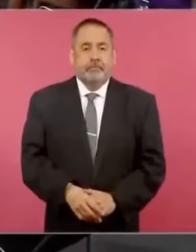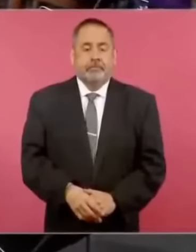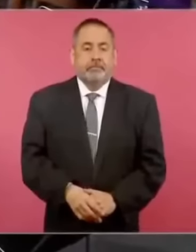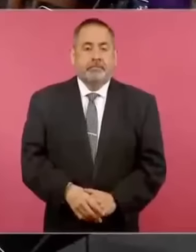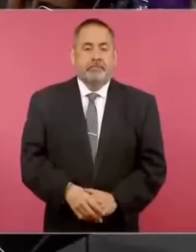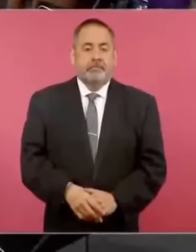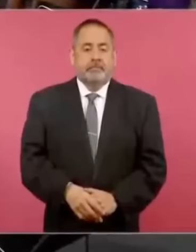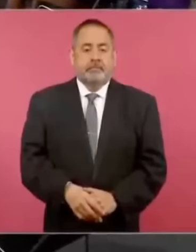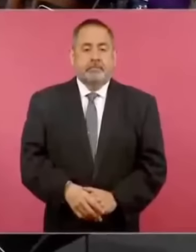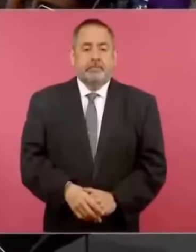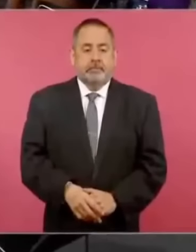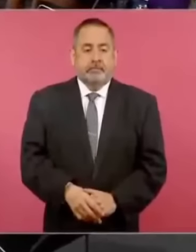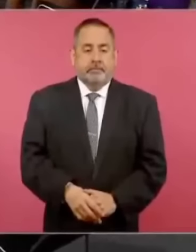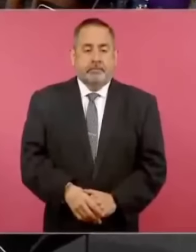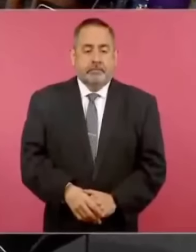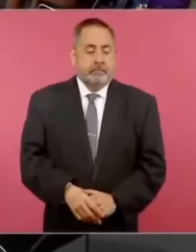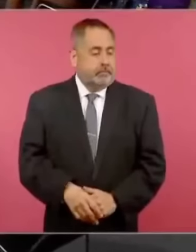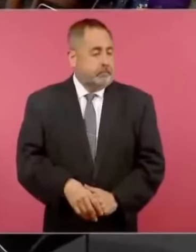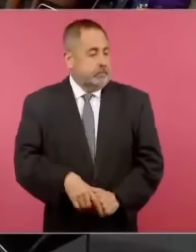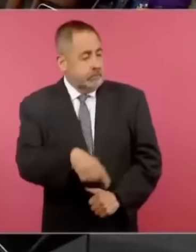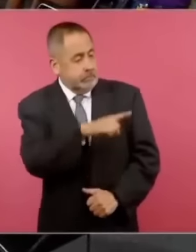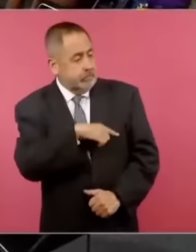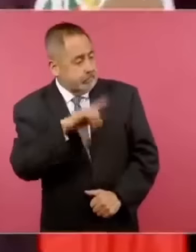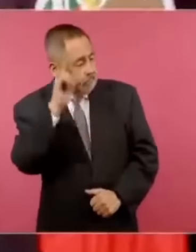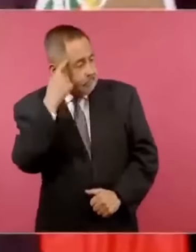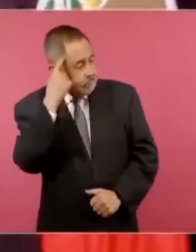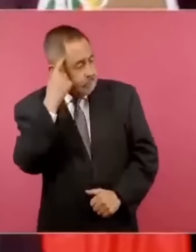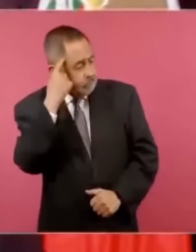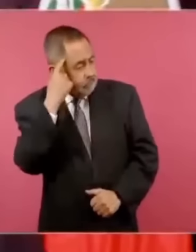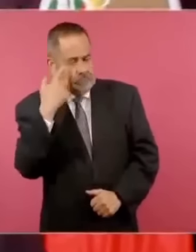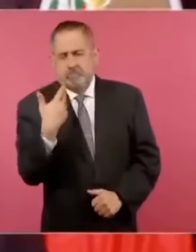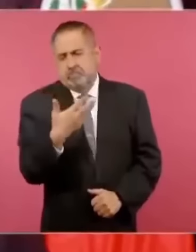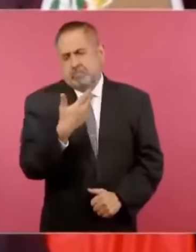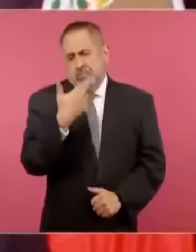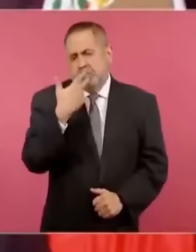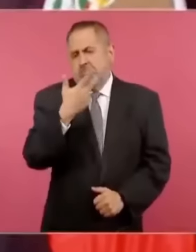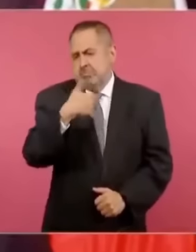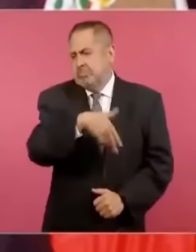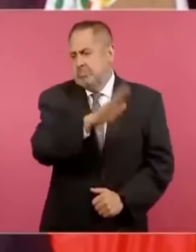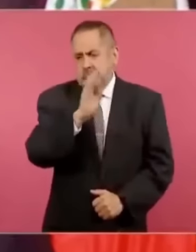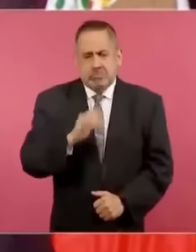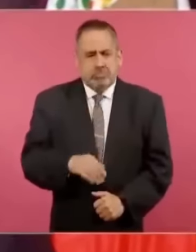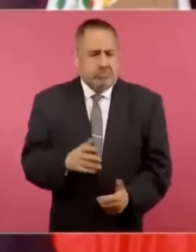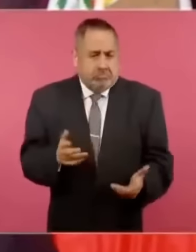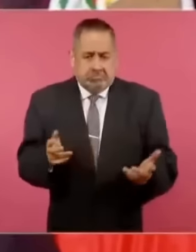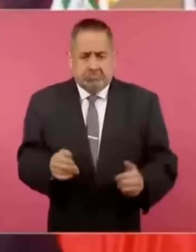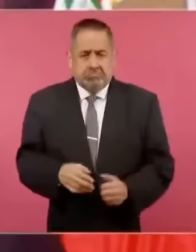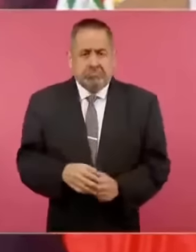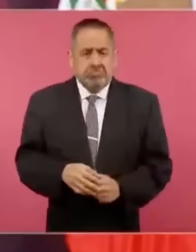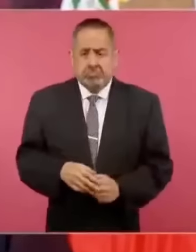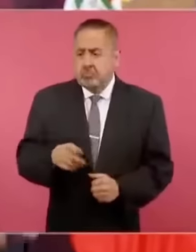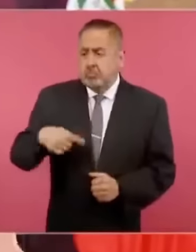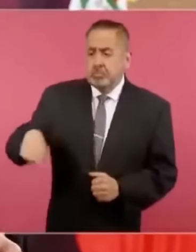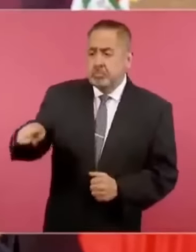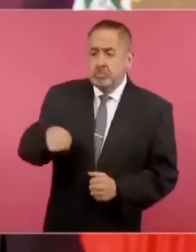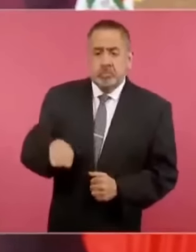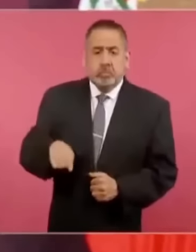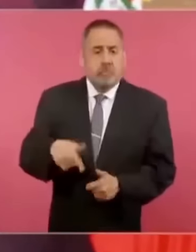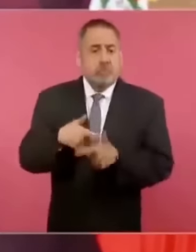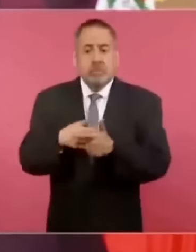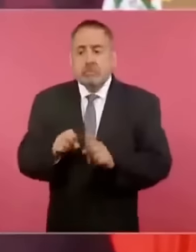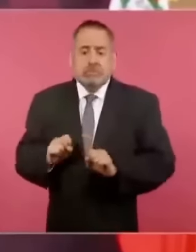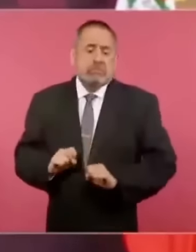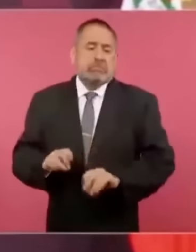Es mejor que se enojen que permitamos